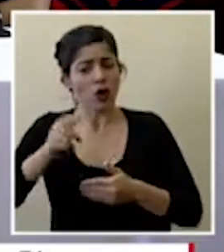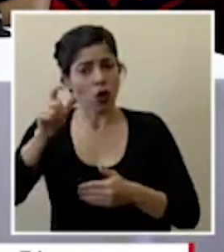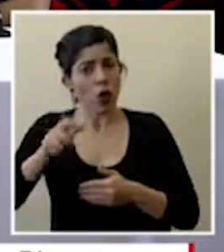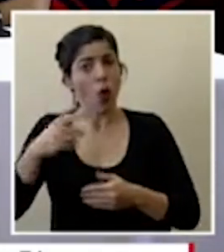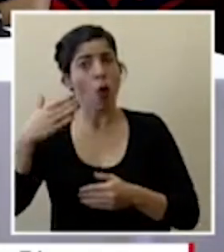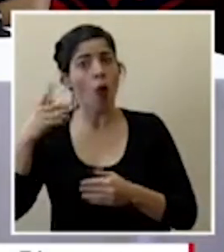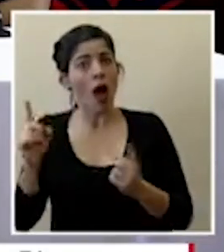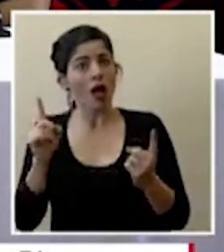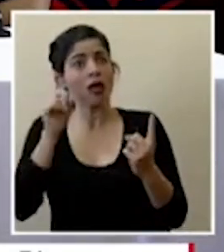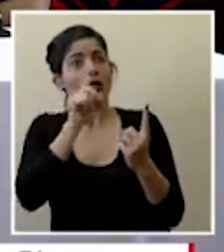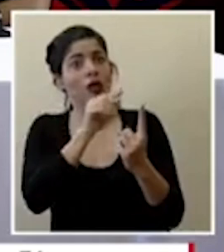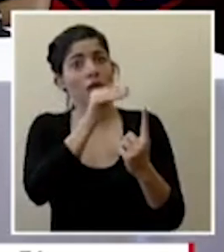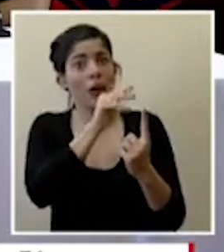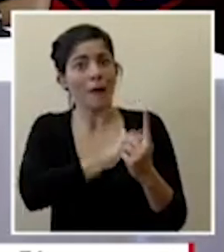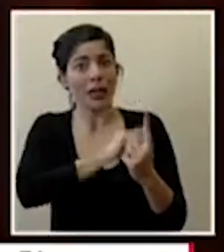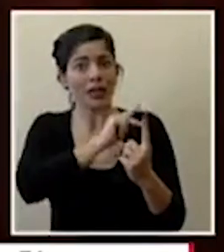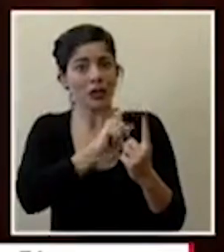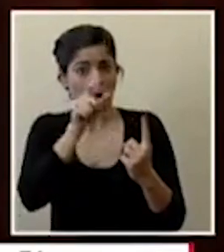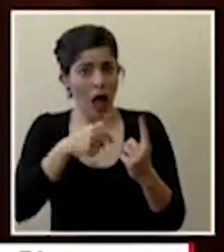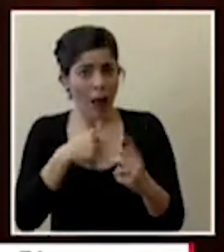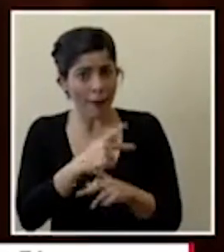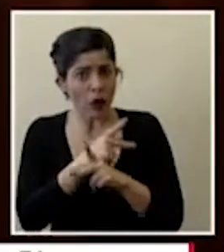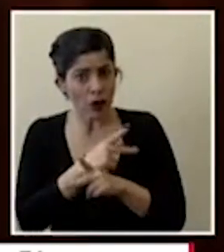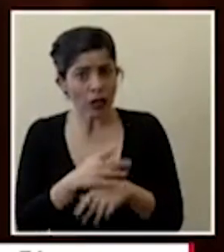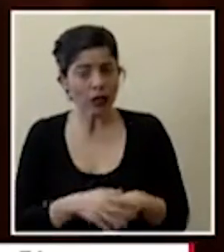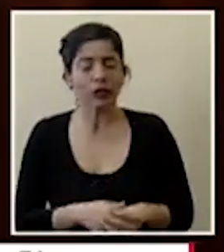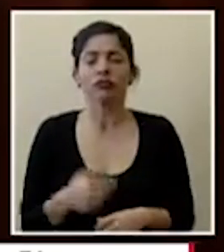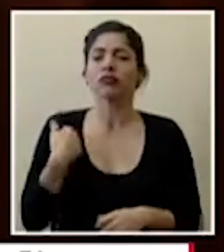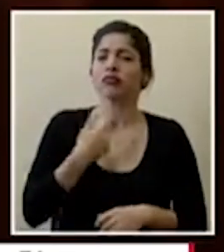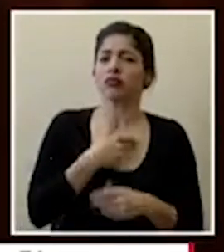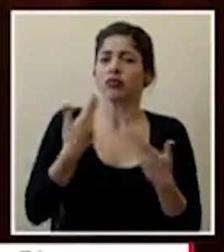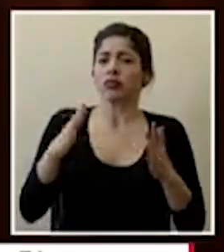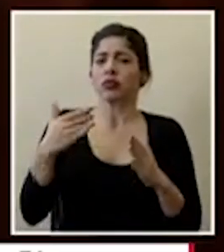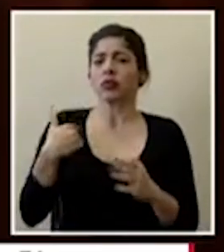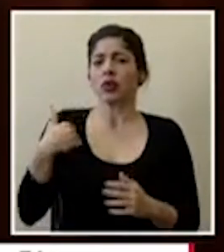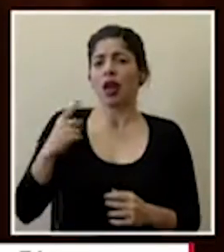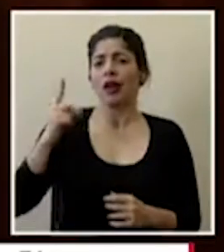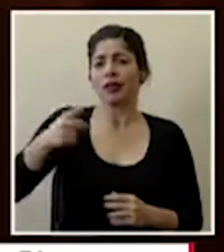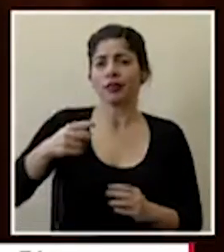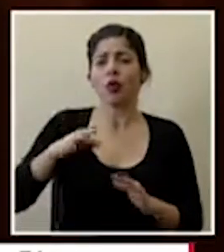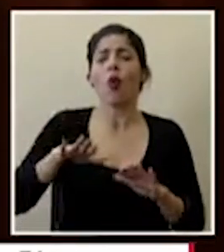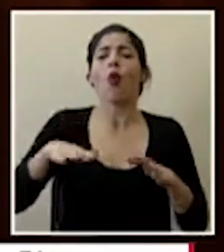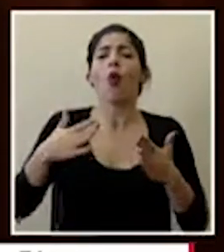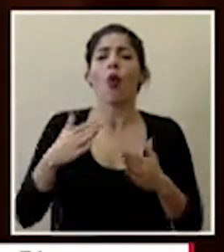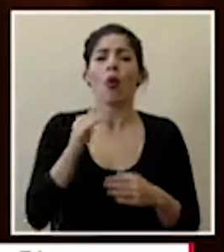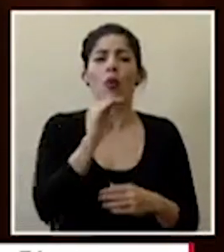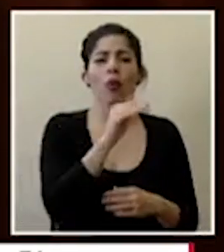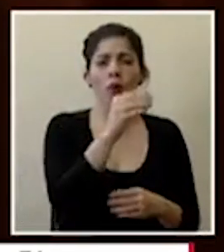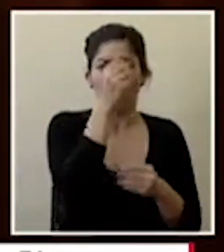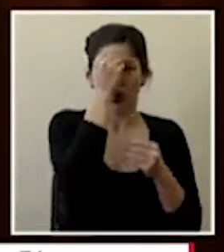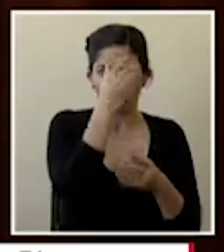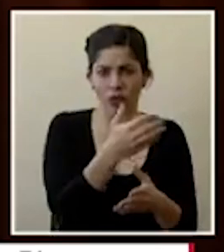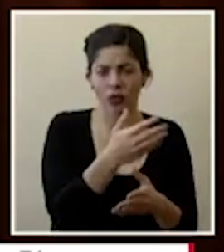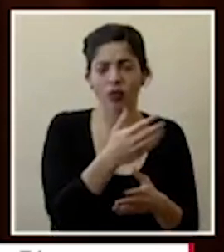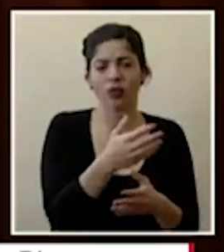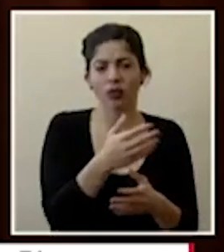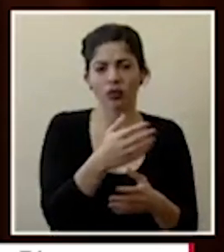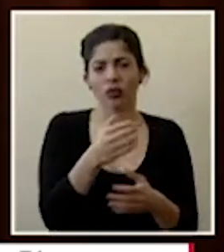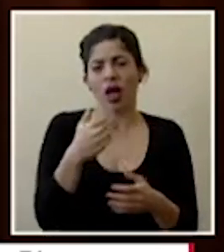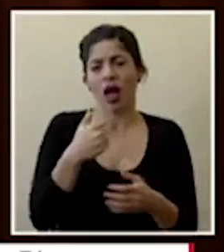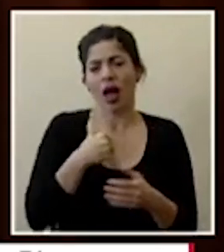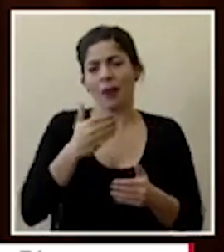al realizar una notificación personal bueno nosotros ya tenemos incluso un lineamiento para notificación en donde están todos los